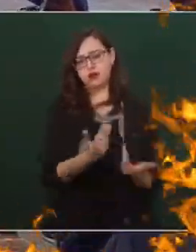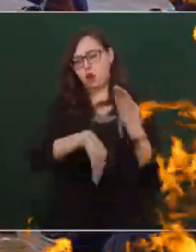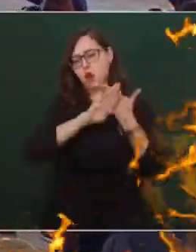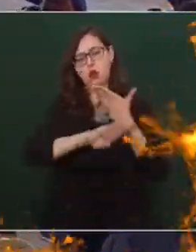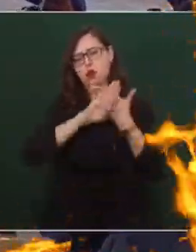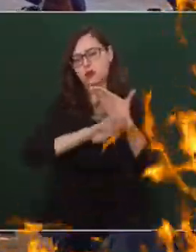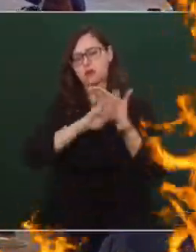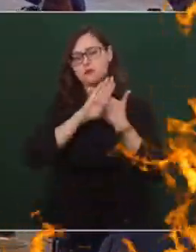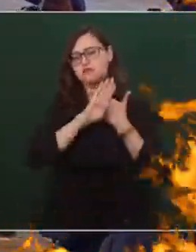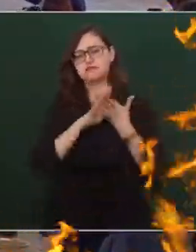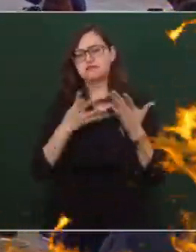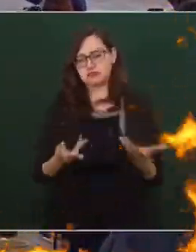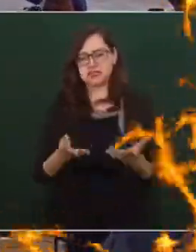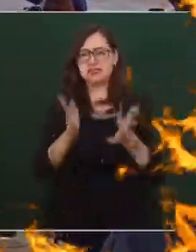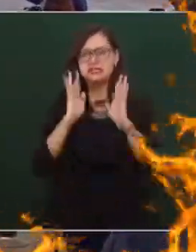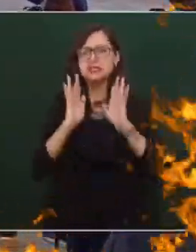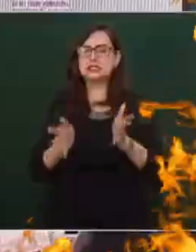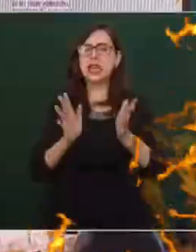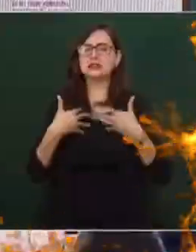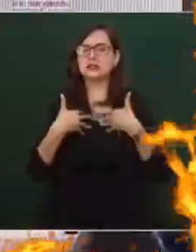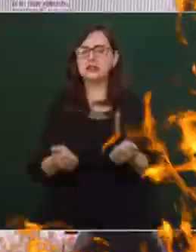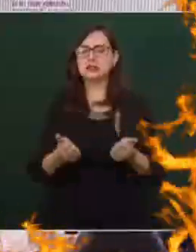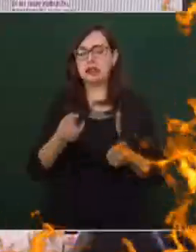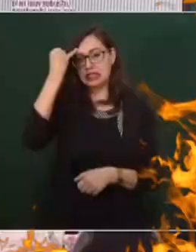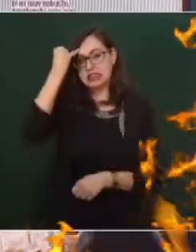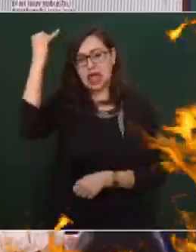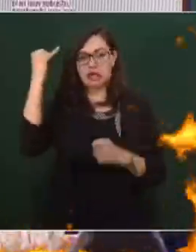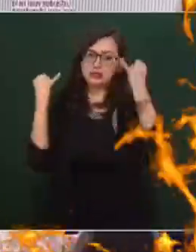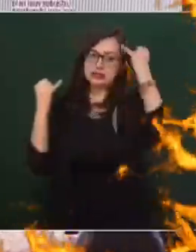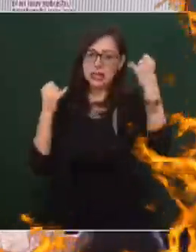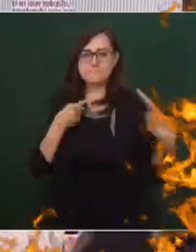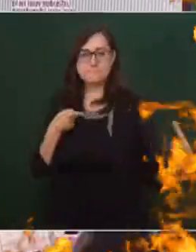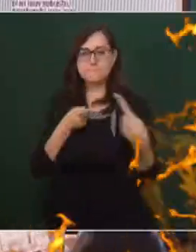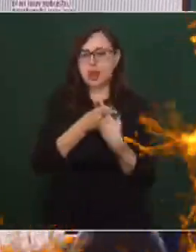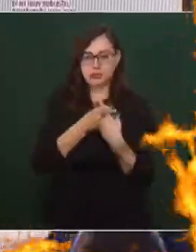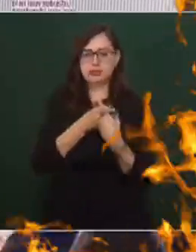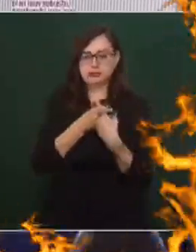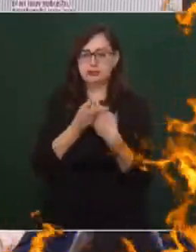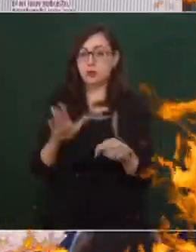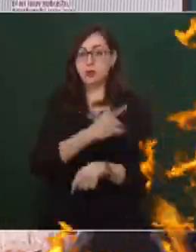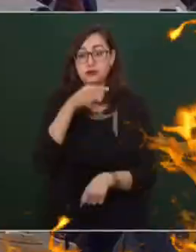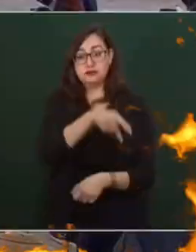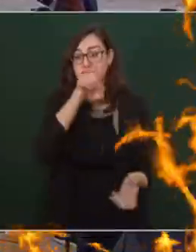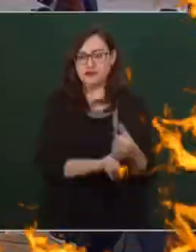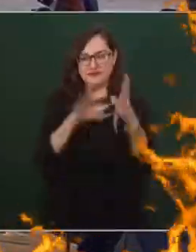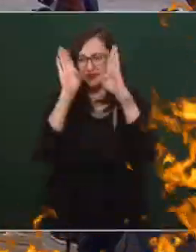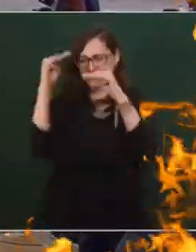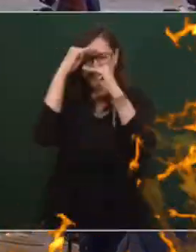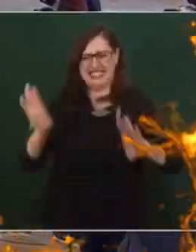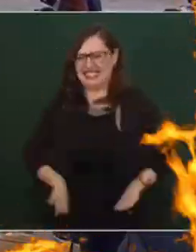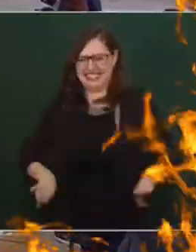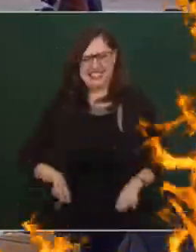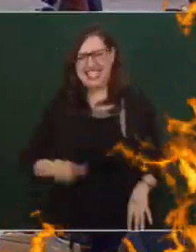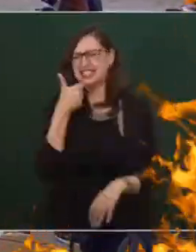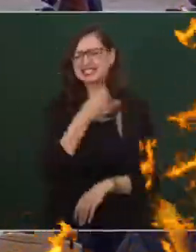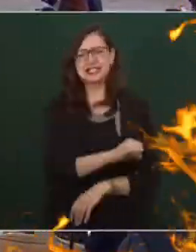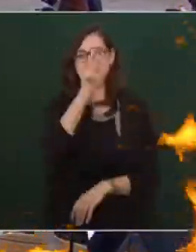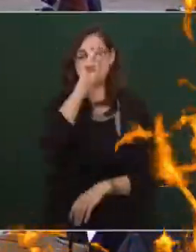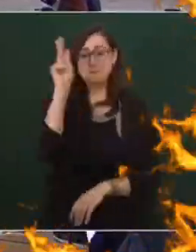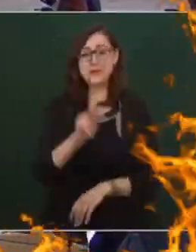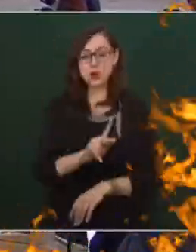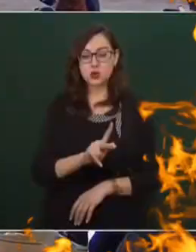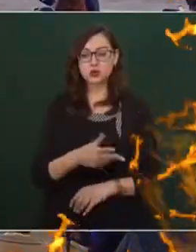más ideológico, porque son muy conservadores. Los dueños, además,